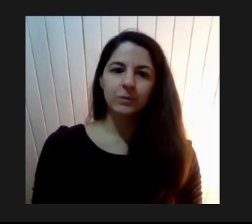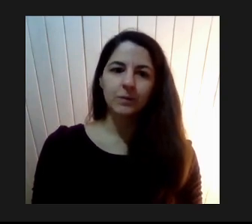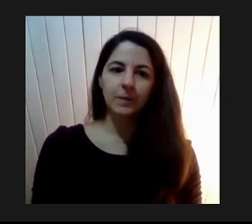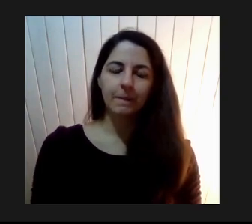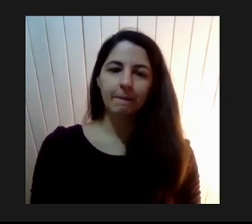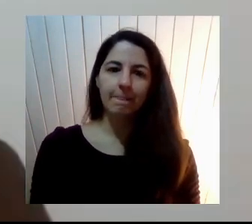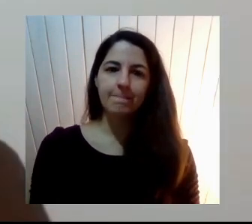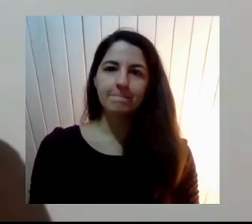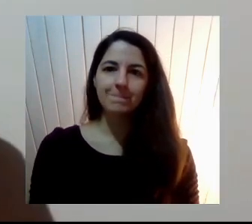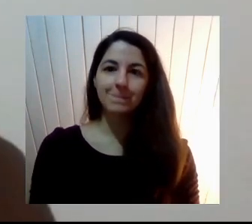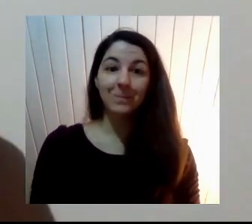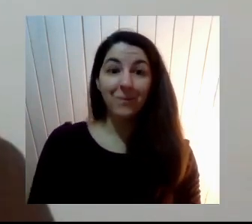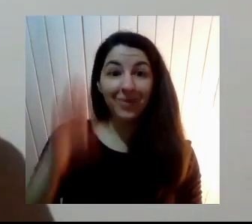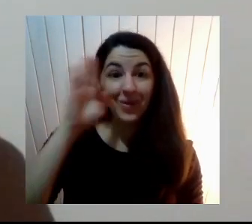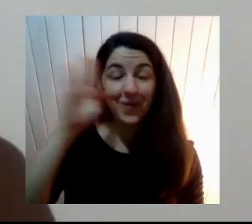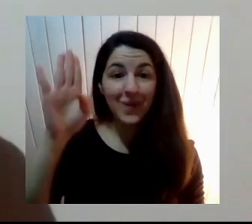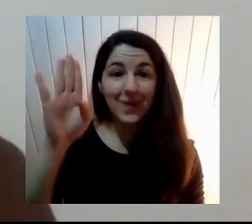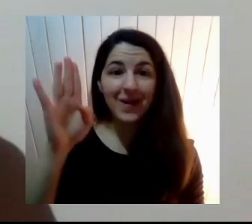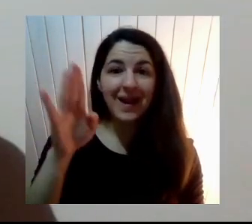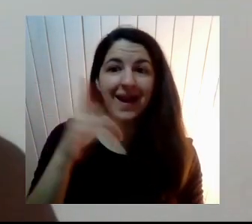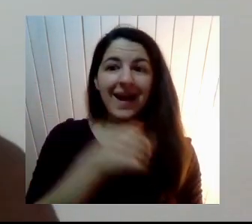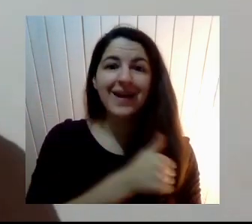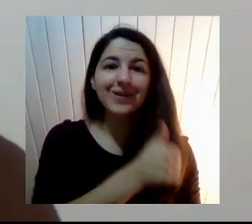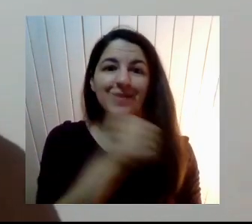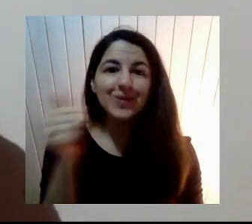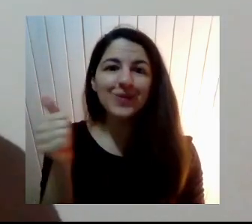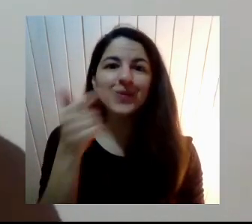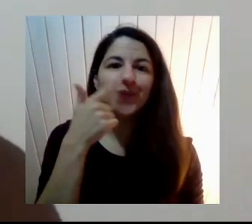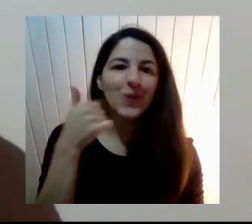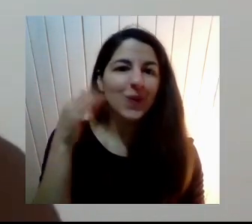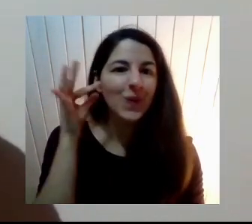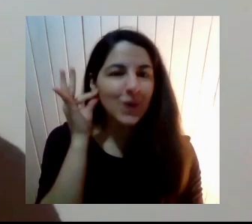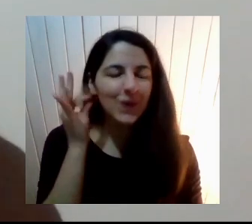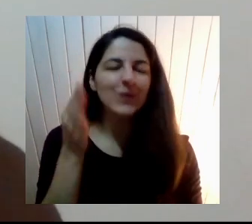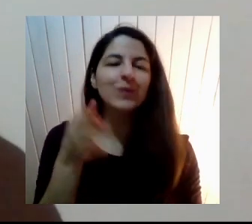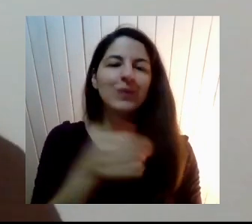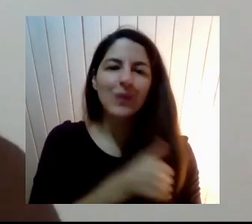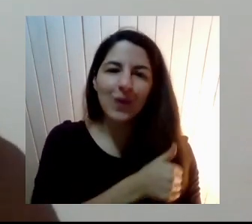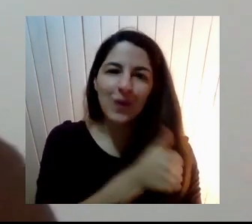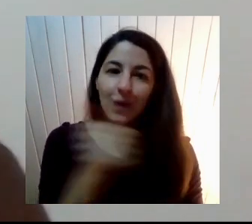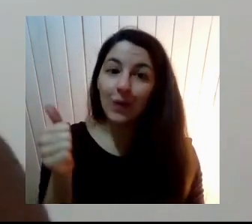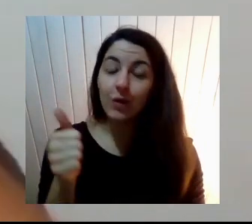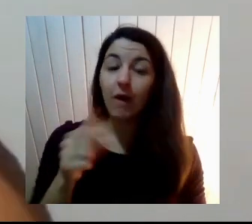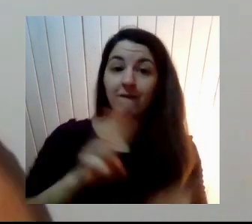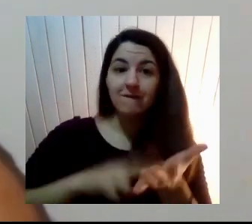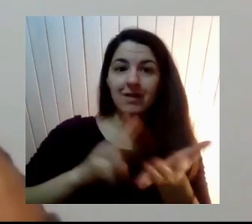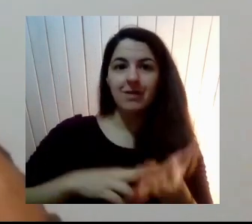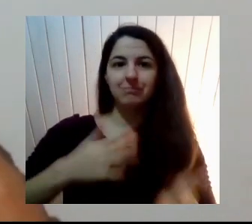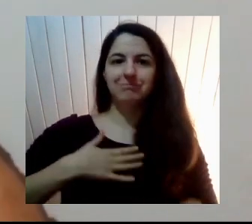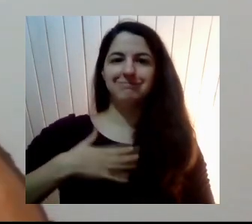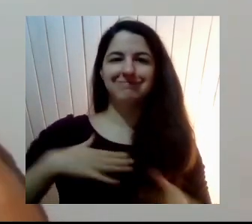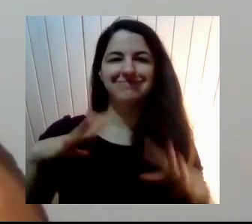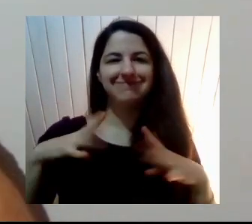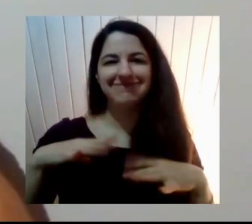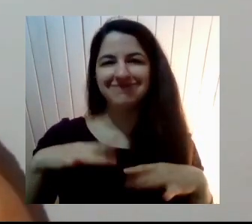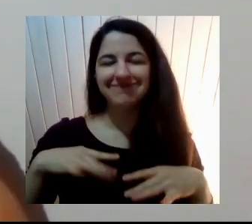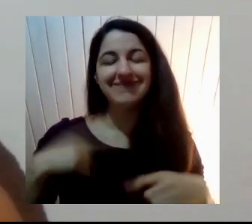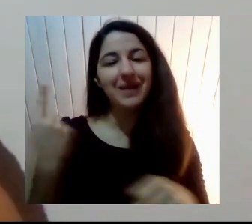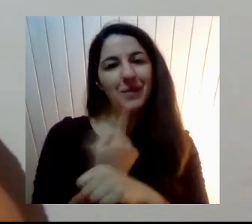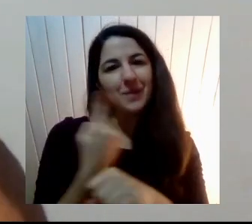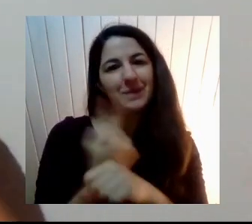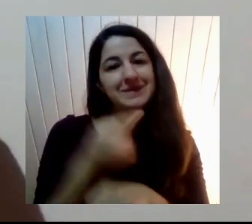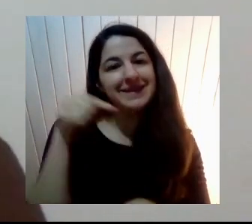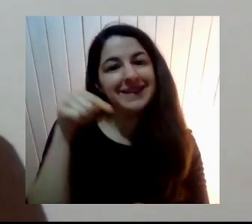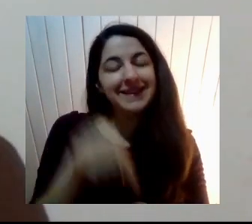Hola a todas A todos y a todes La verdad es que para mí Es una alegría Estar en este conversatorio Sobre todo